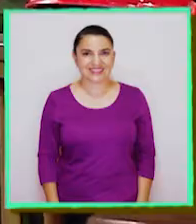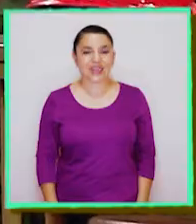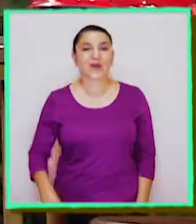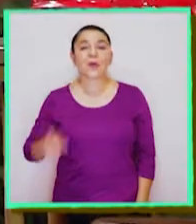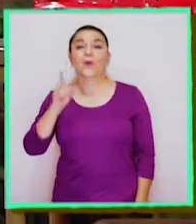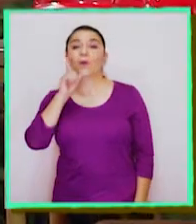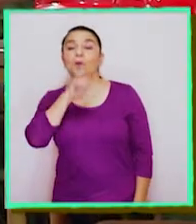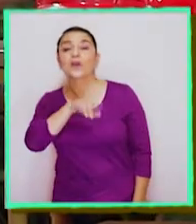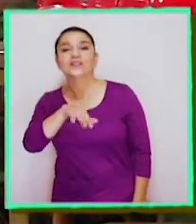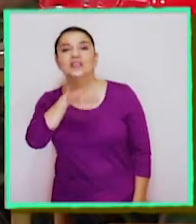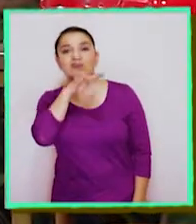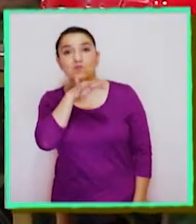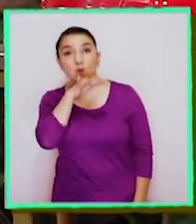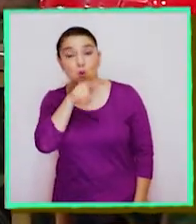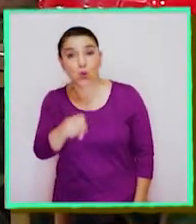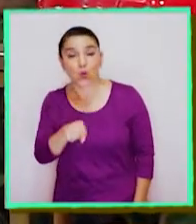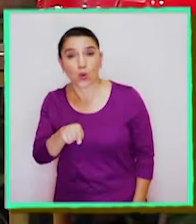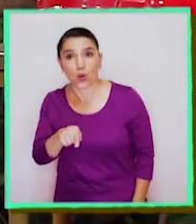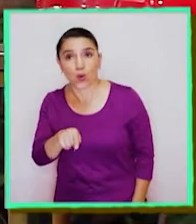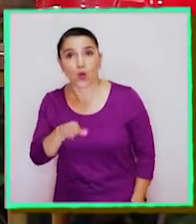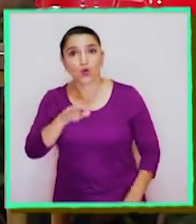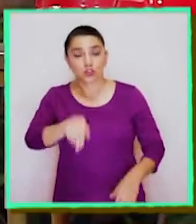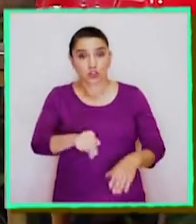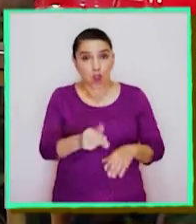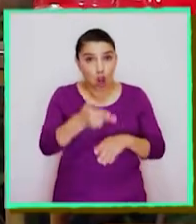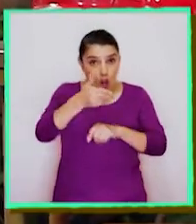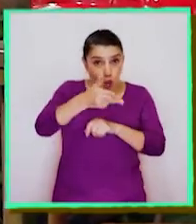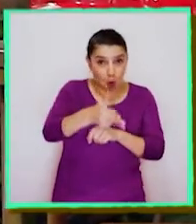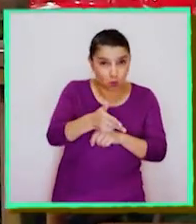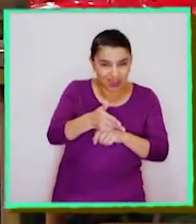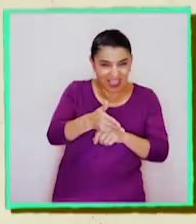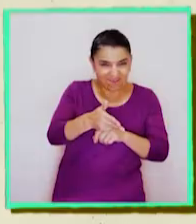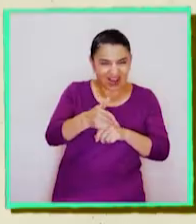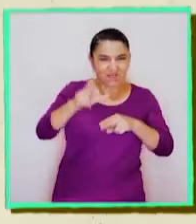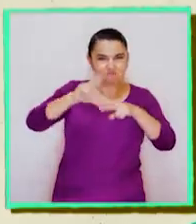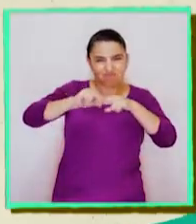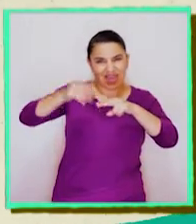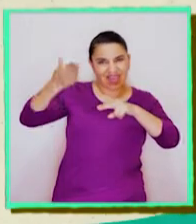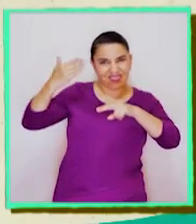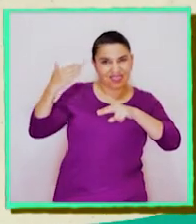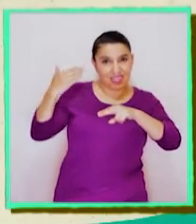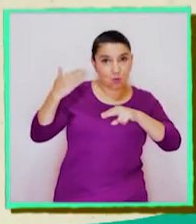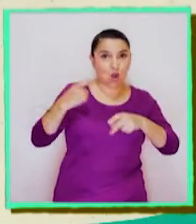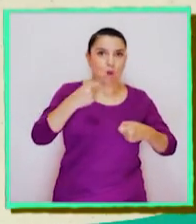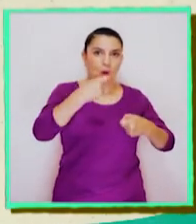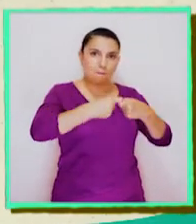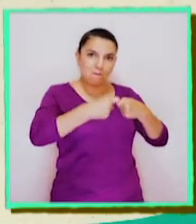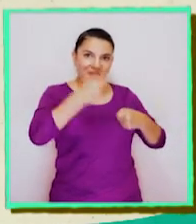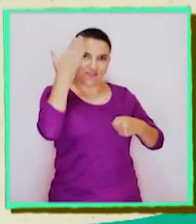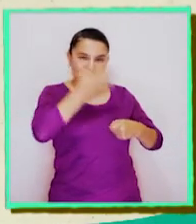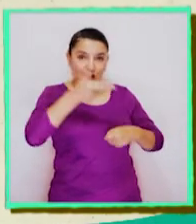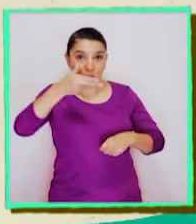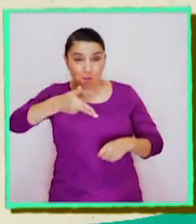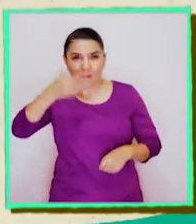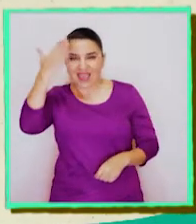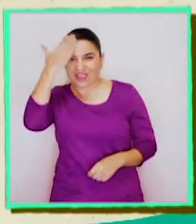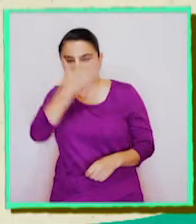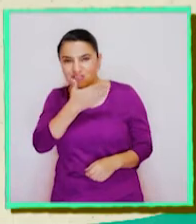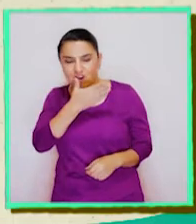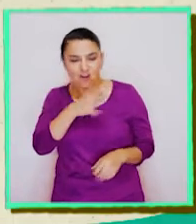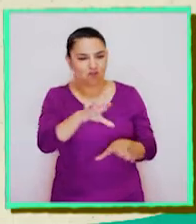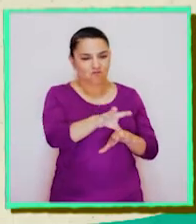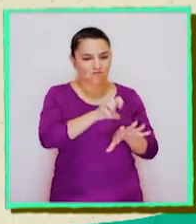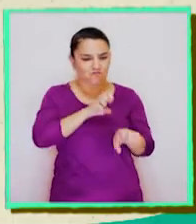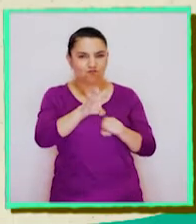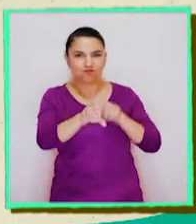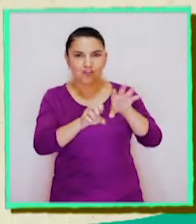El último uso es la acumulación de combustibles fósiles, como carbón y petróleo, a partir de los cuales se